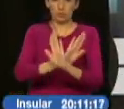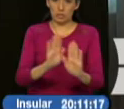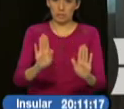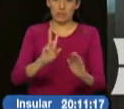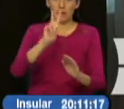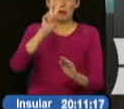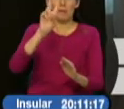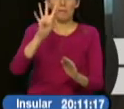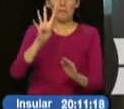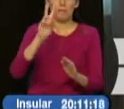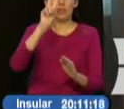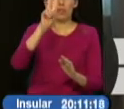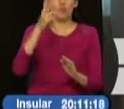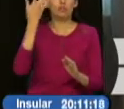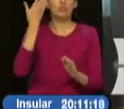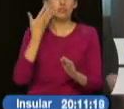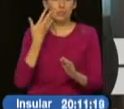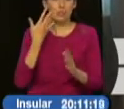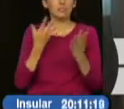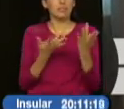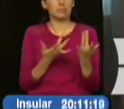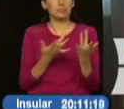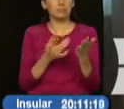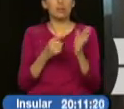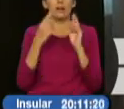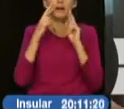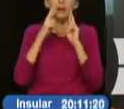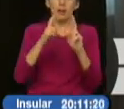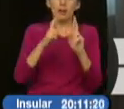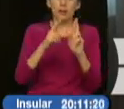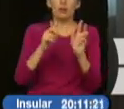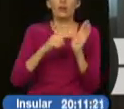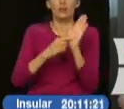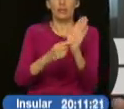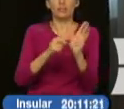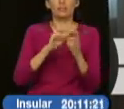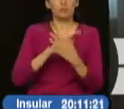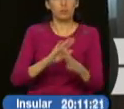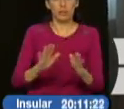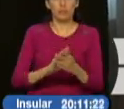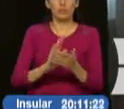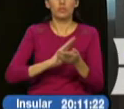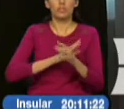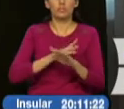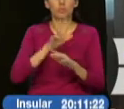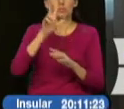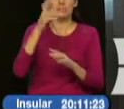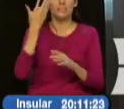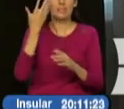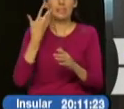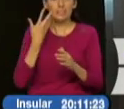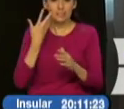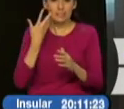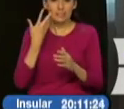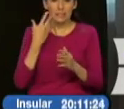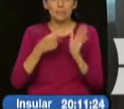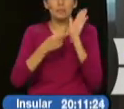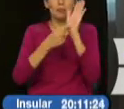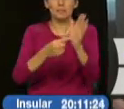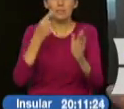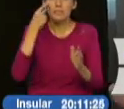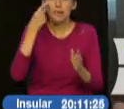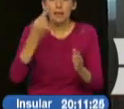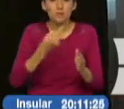horas para notificar y luego 48 horas para que ellos presenten el recurso que estimen pertinentes. De ahí nosotros tenemos